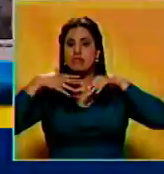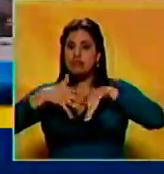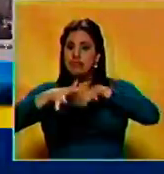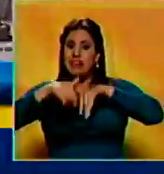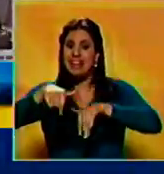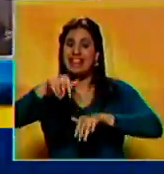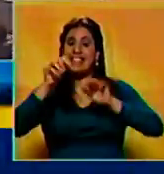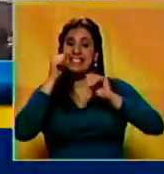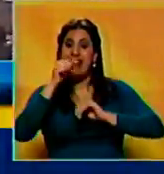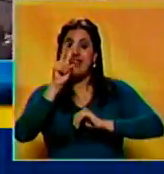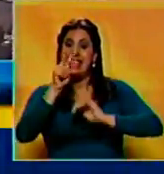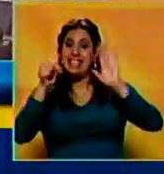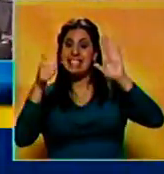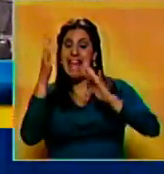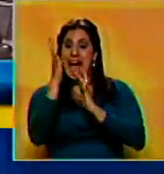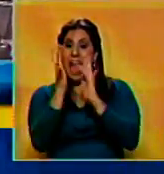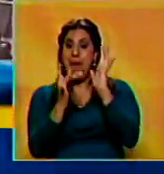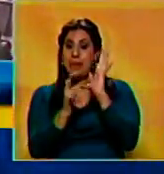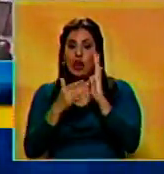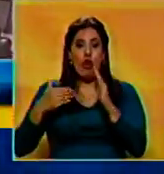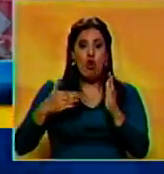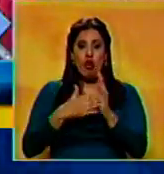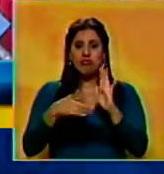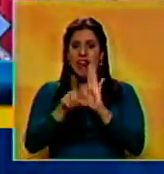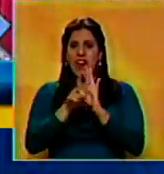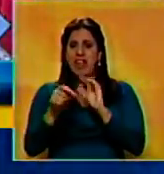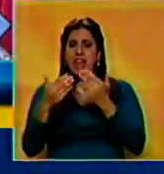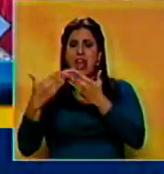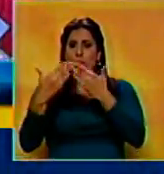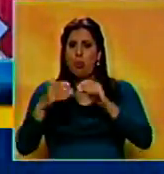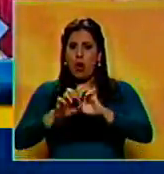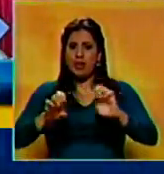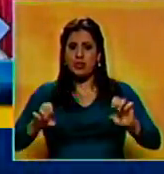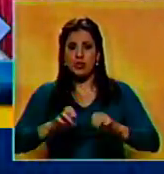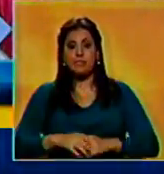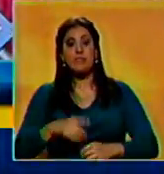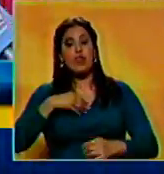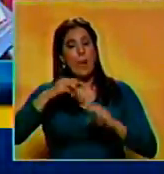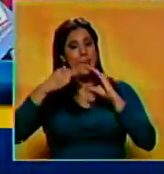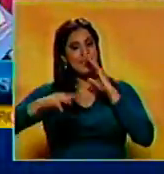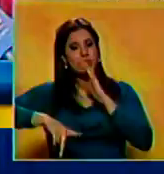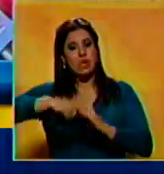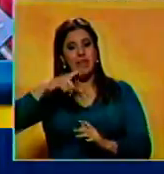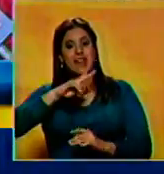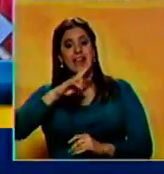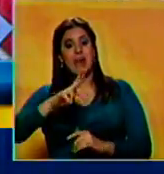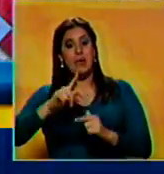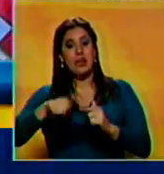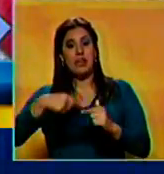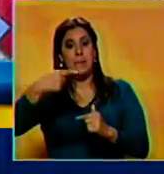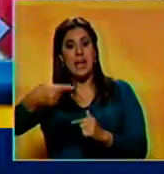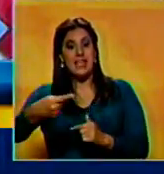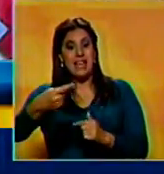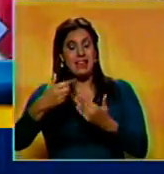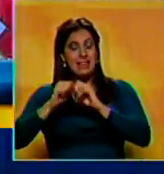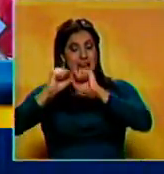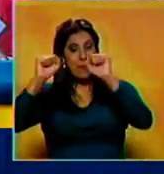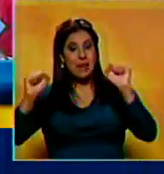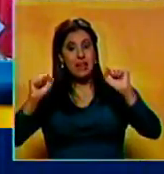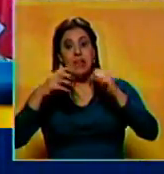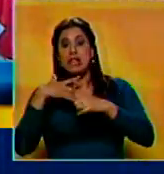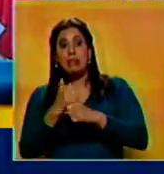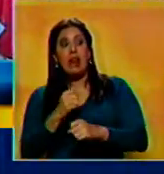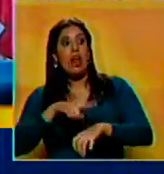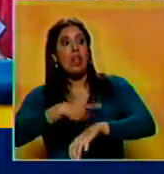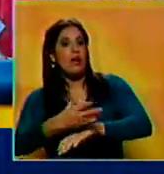este sábado 26 de abril contra la reforma educativa. Es un mensaje contundente y lo respondemos al día siguiente, en la mañana, sin